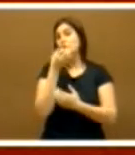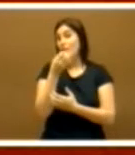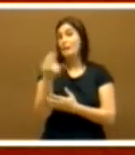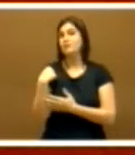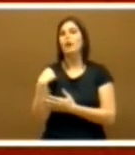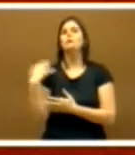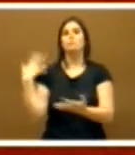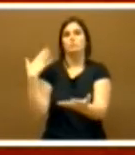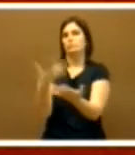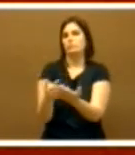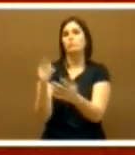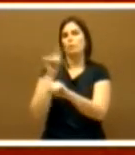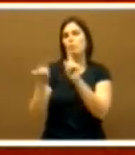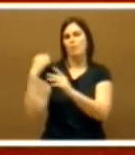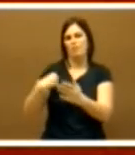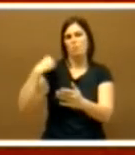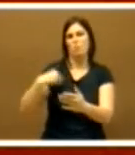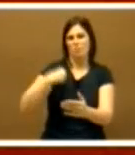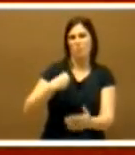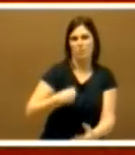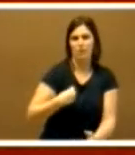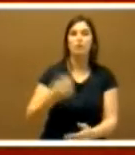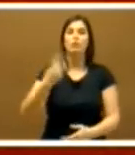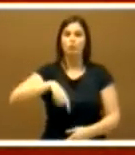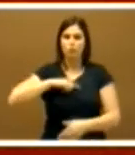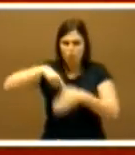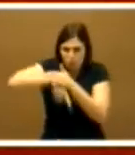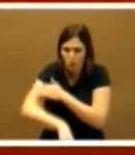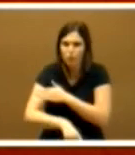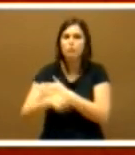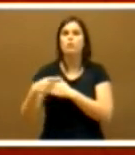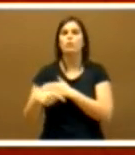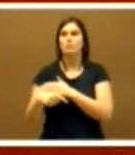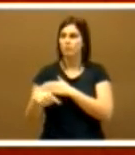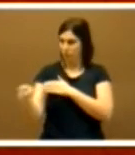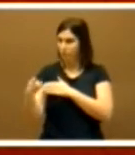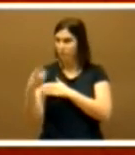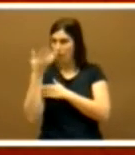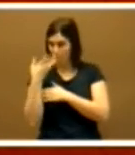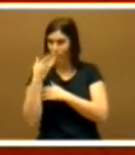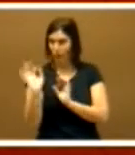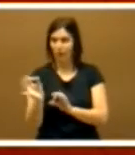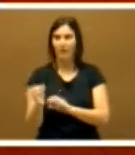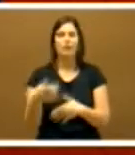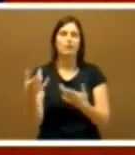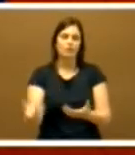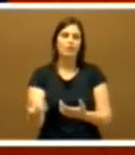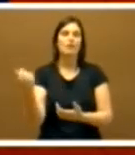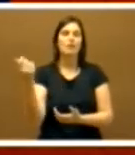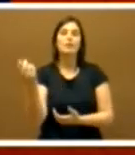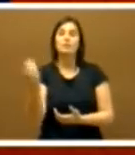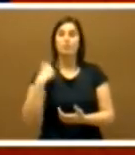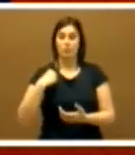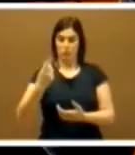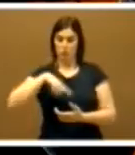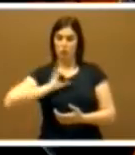Iremos a la raíz, no iremos a las ramas. ¿Les suena? Y actuaremos siempre de acuerdo con